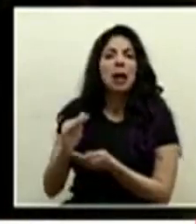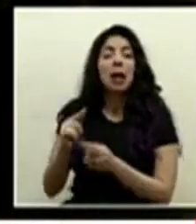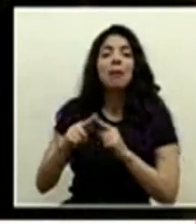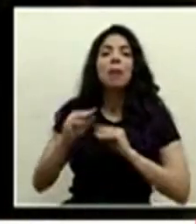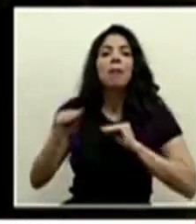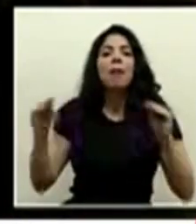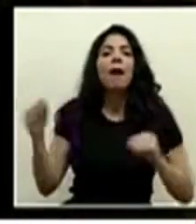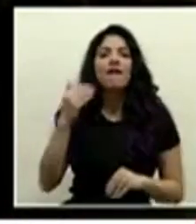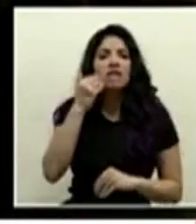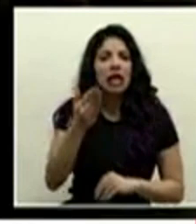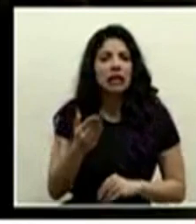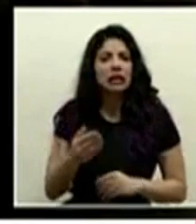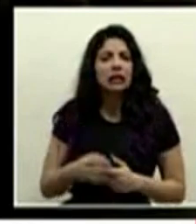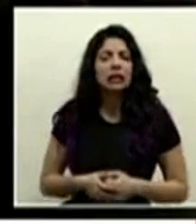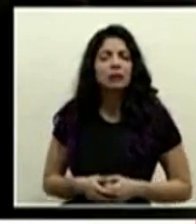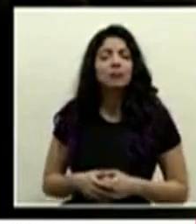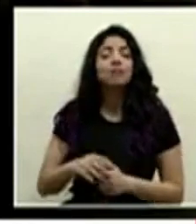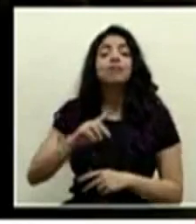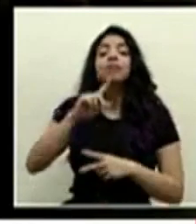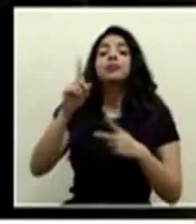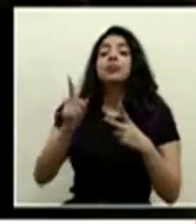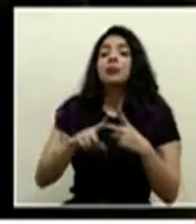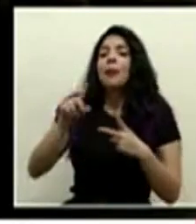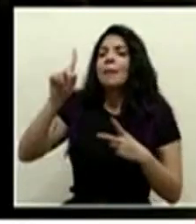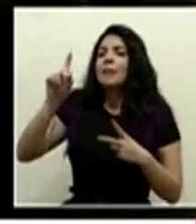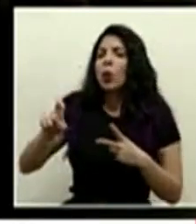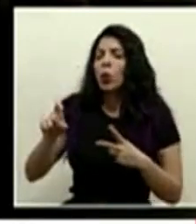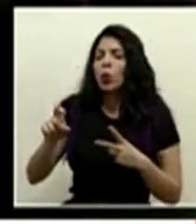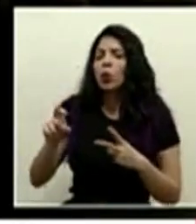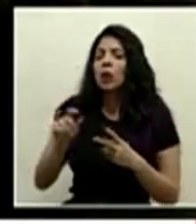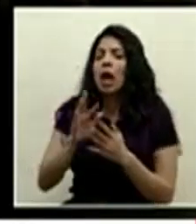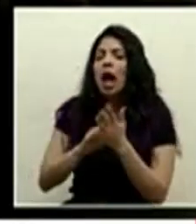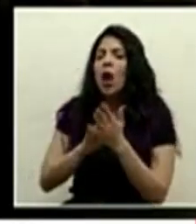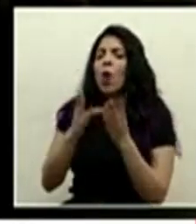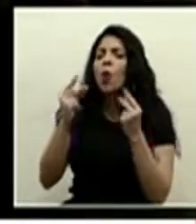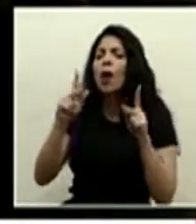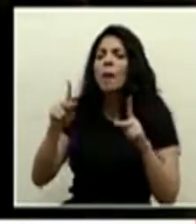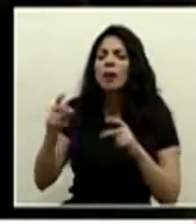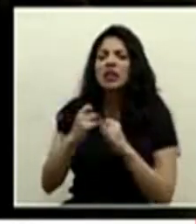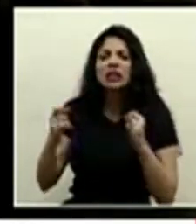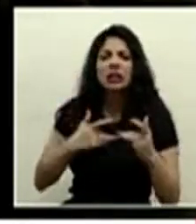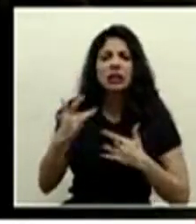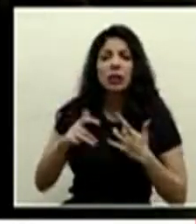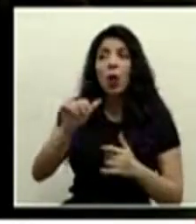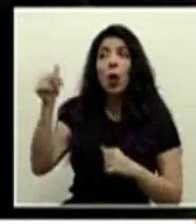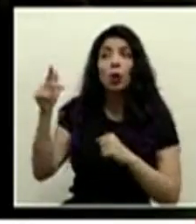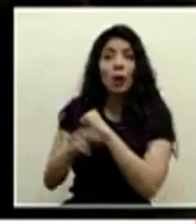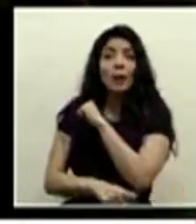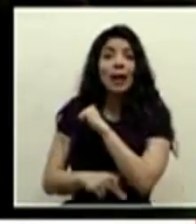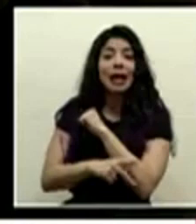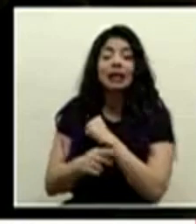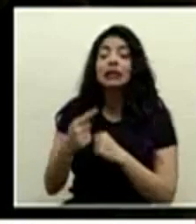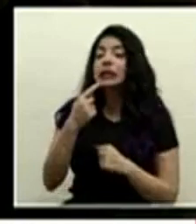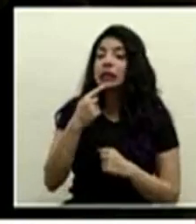contagioso después la otra pregunta es sobre el cálculo de asintomáticos en otros países toman los